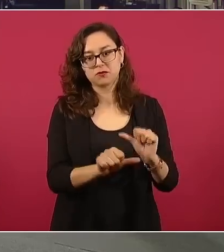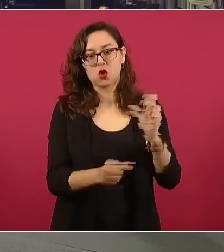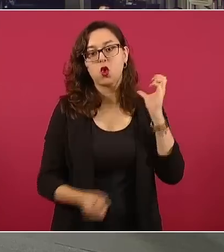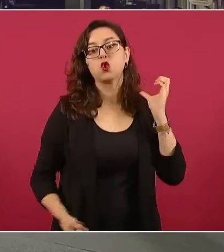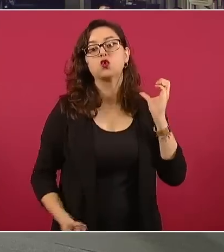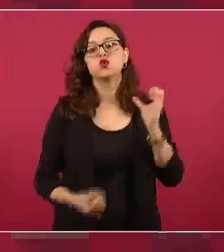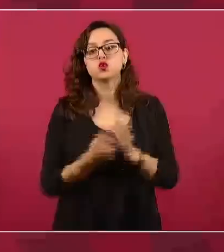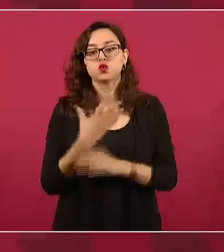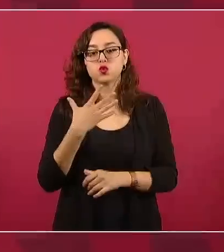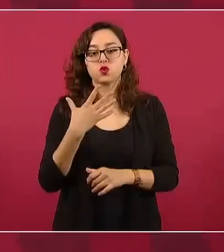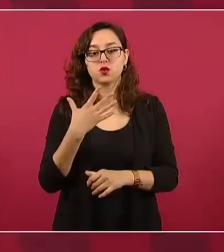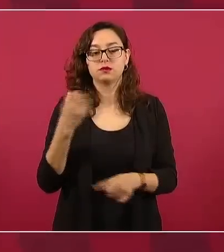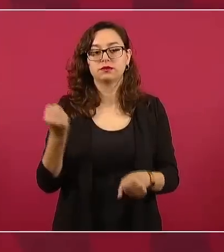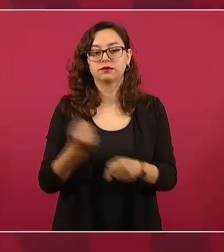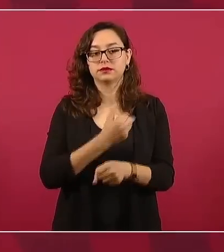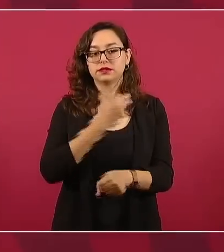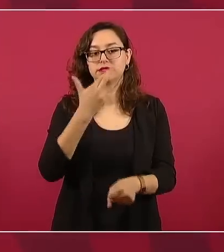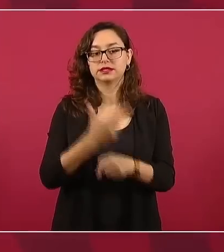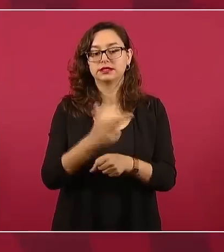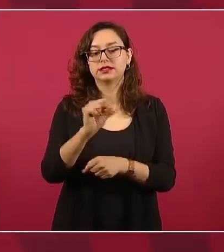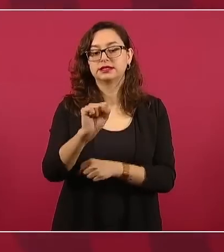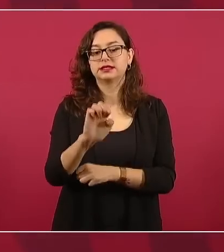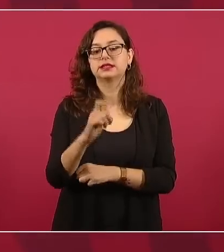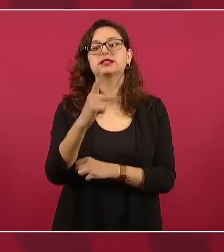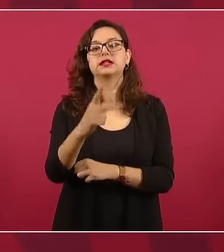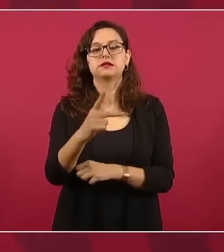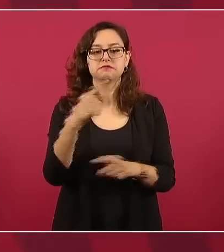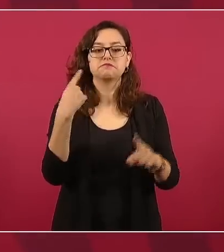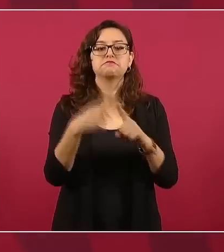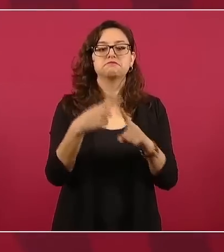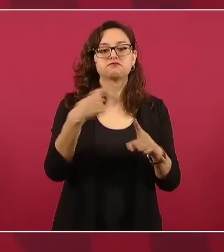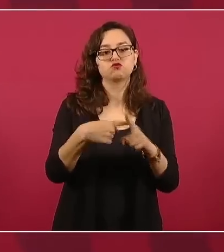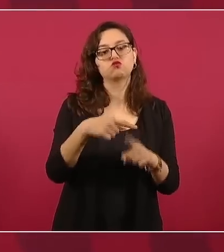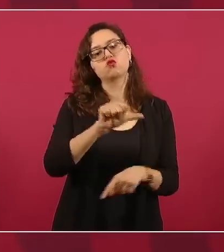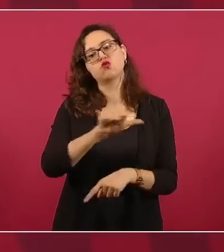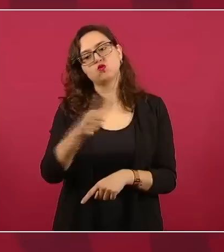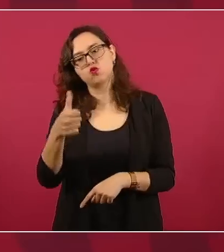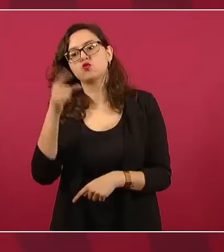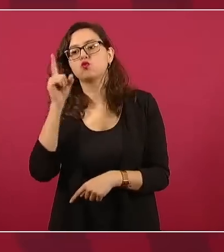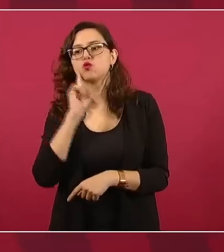la maestra Delfina. Se trata de otra maestra,